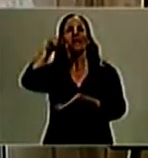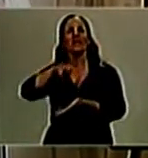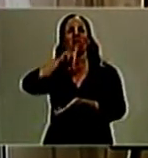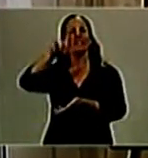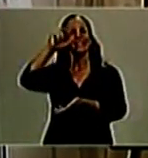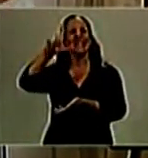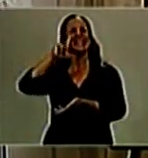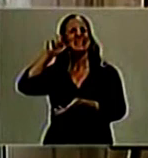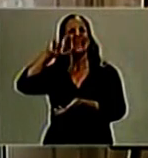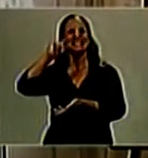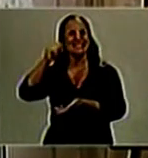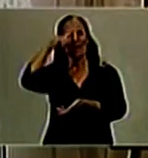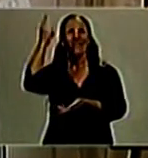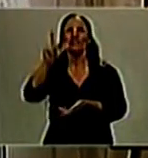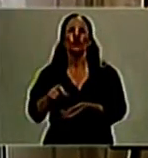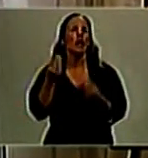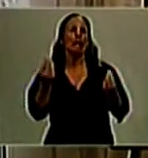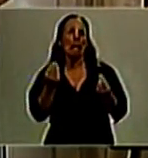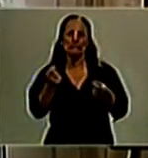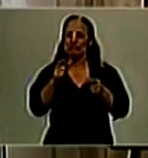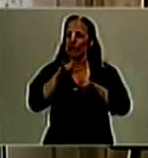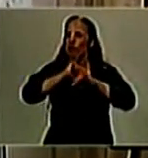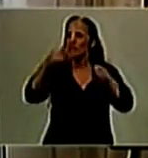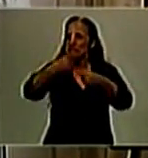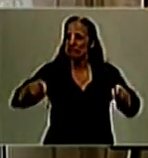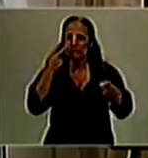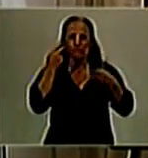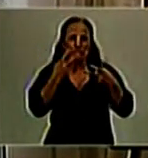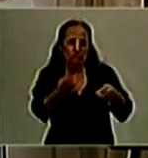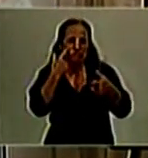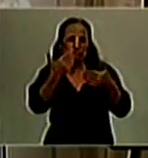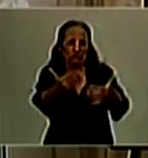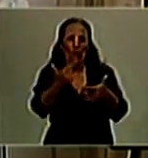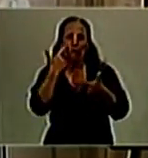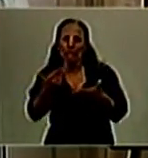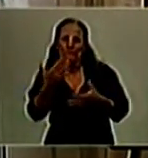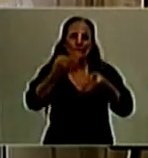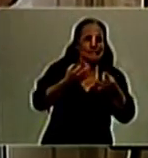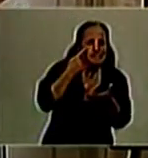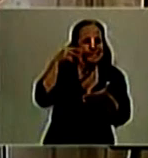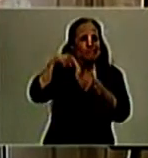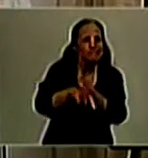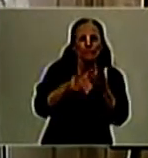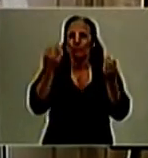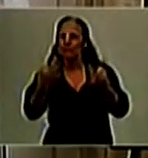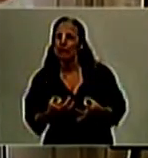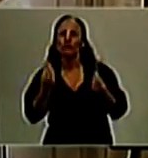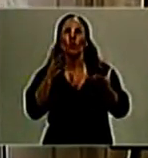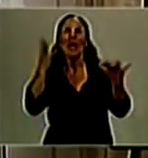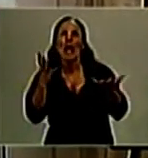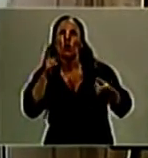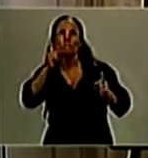reunión, sistematización y análisis de la información específica referida a hechos, riesgos y